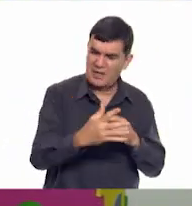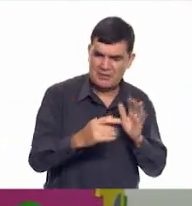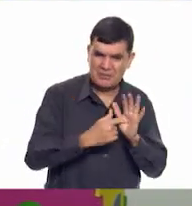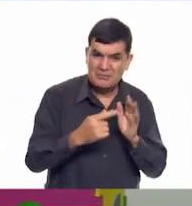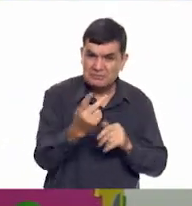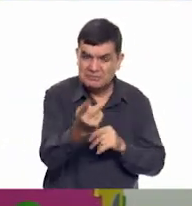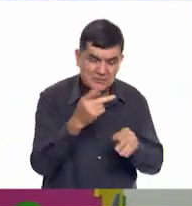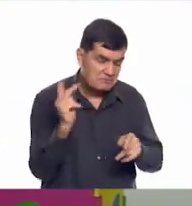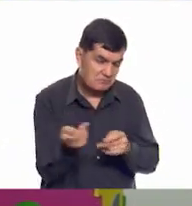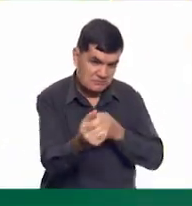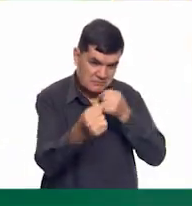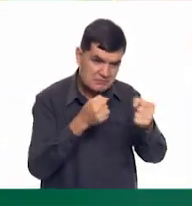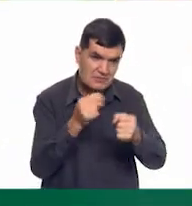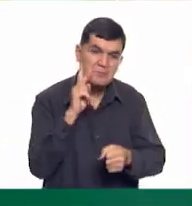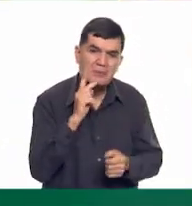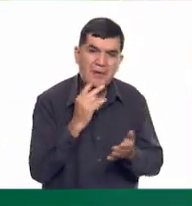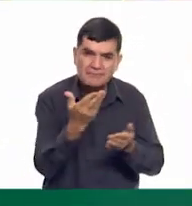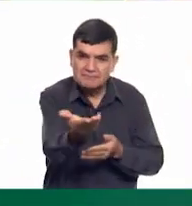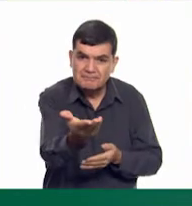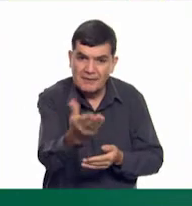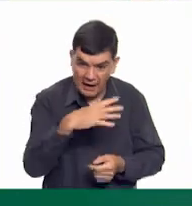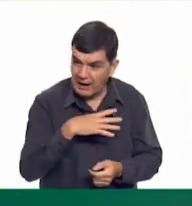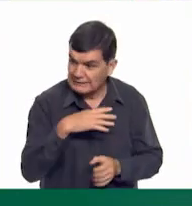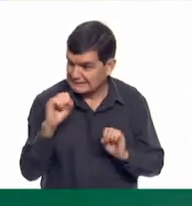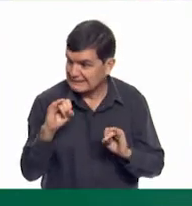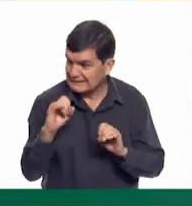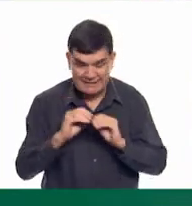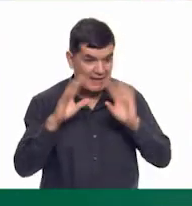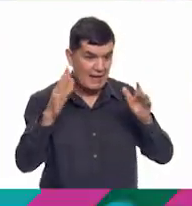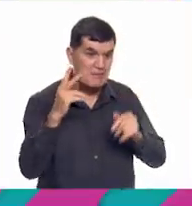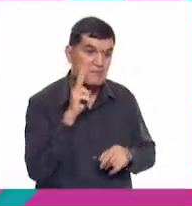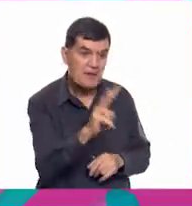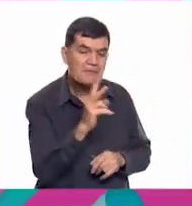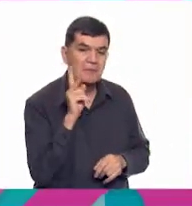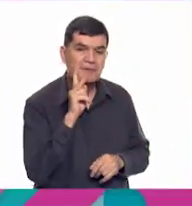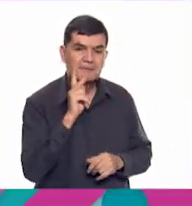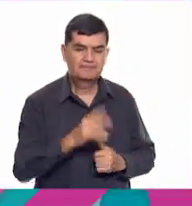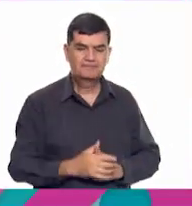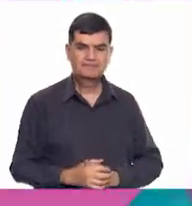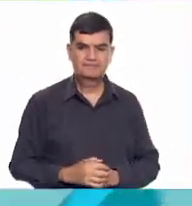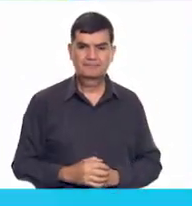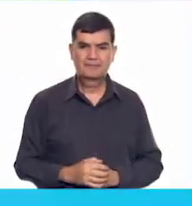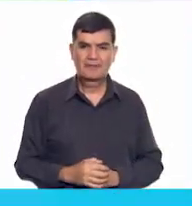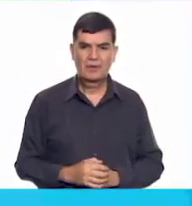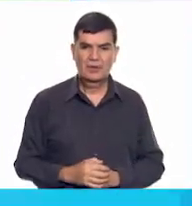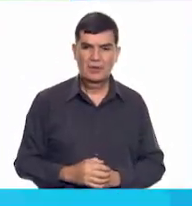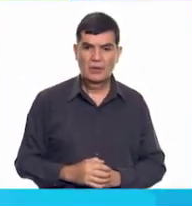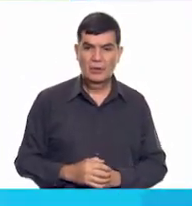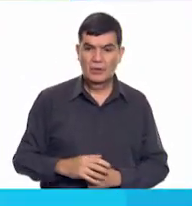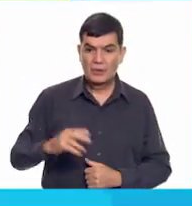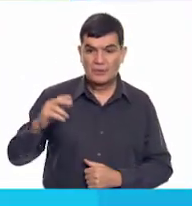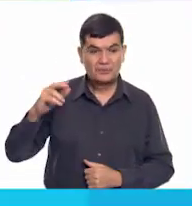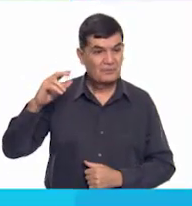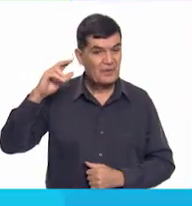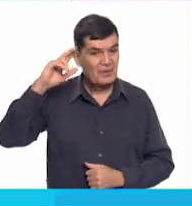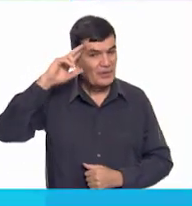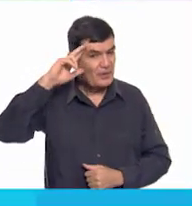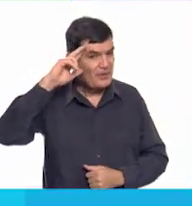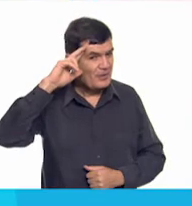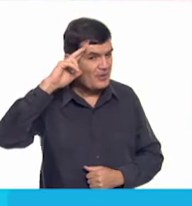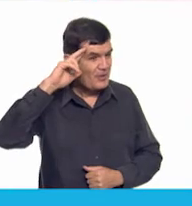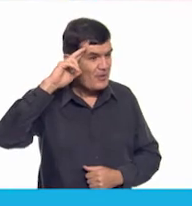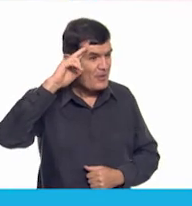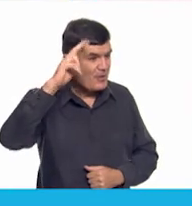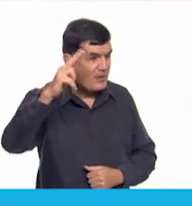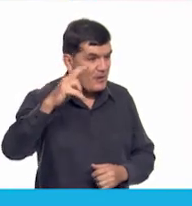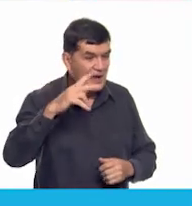entrevistarlo. Pues vamos a verlo. ¿La tienes? Sí. A ver, muéstramela, sí. Vamos a verla. Hola, Ajo Listo. Estoy